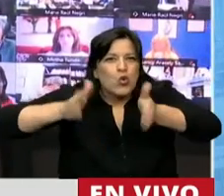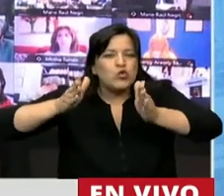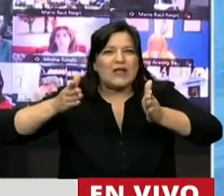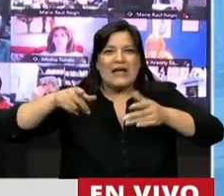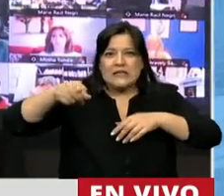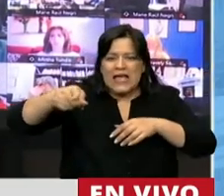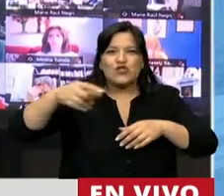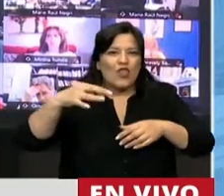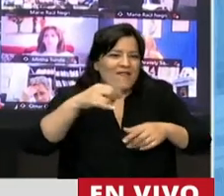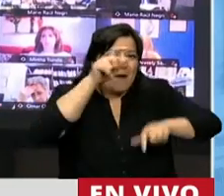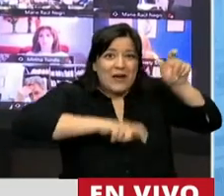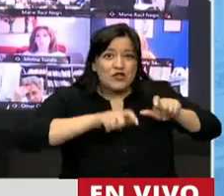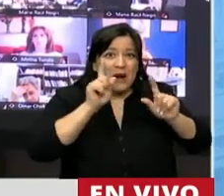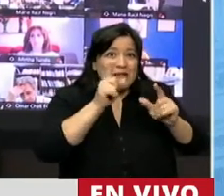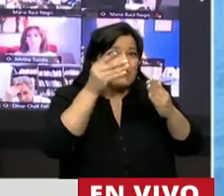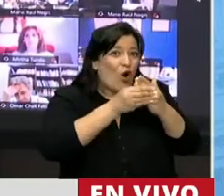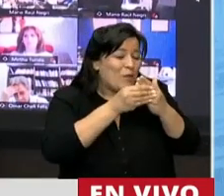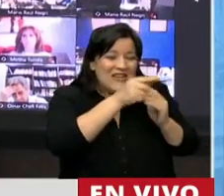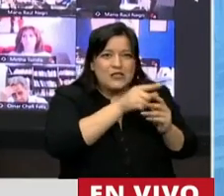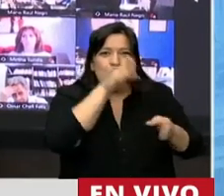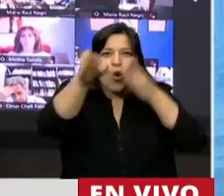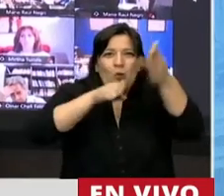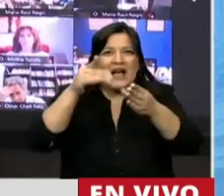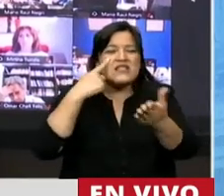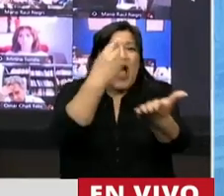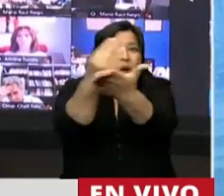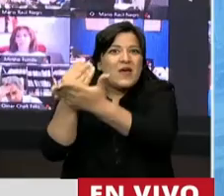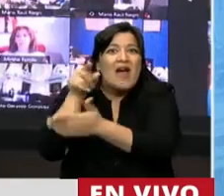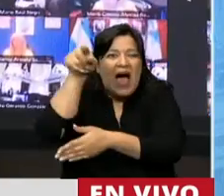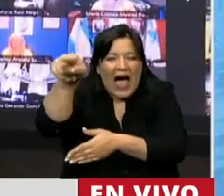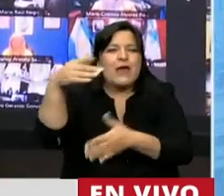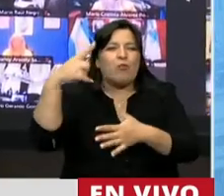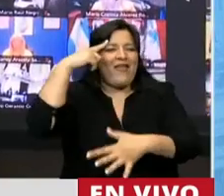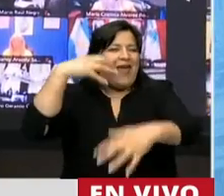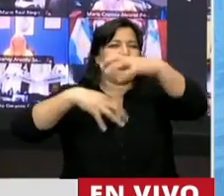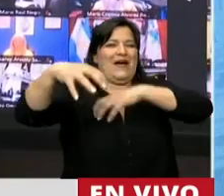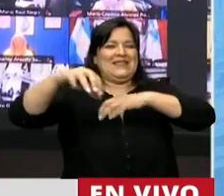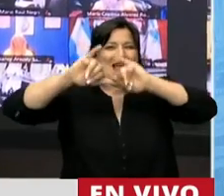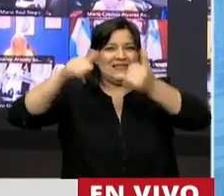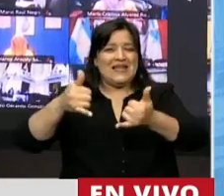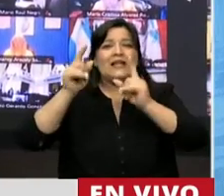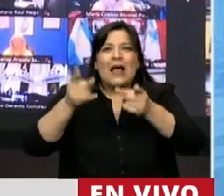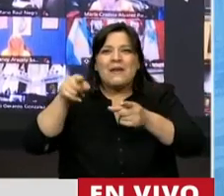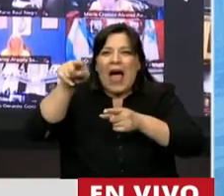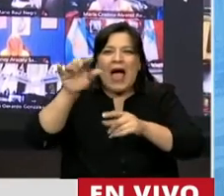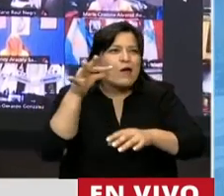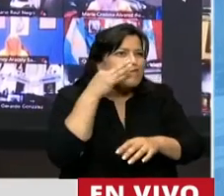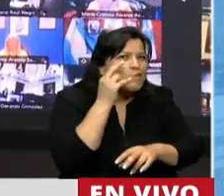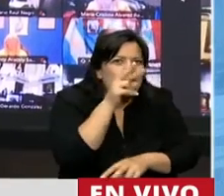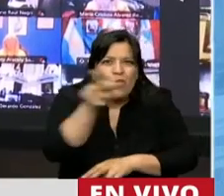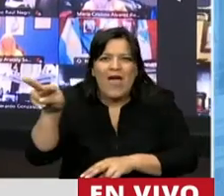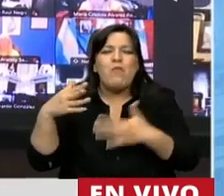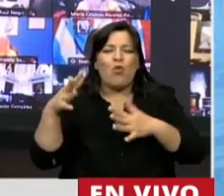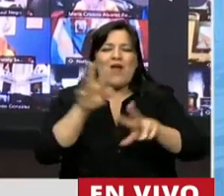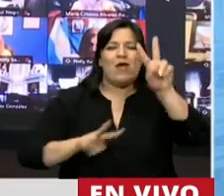que hablen con la gente, vivan y vean esa realidad. Se va a generar la empatía y también, creo yo, la búsqueda de soluciones para esas